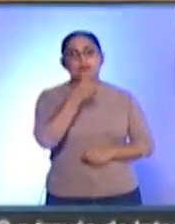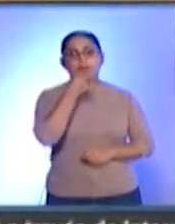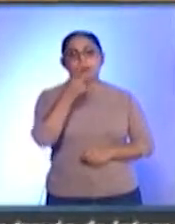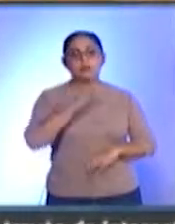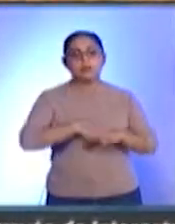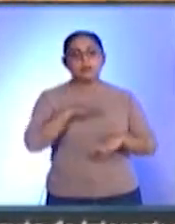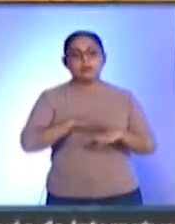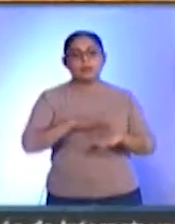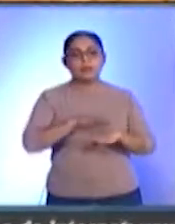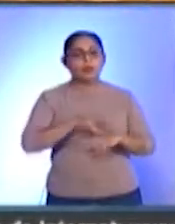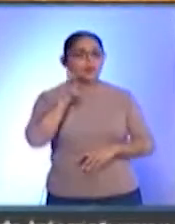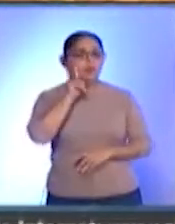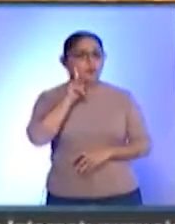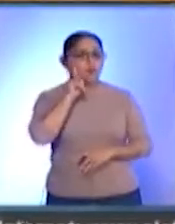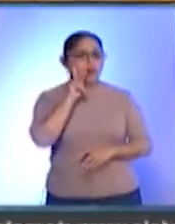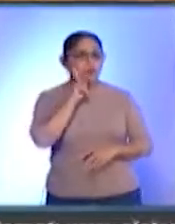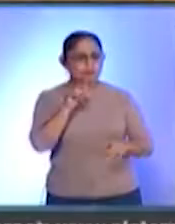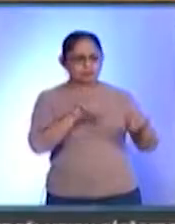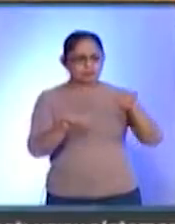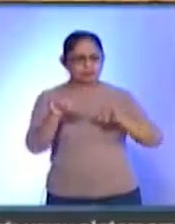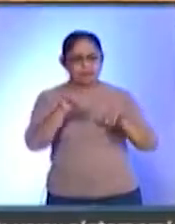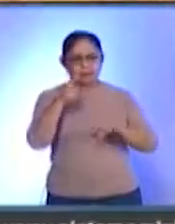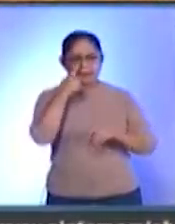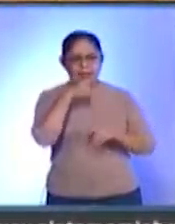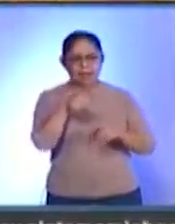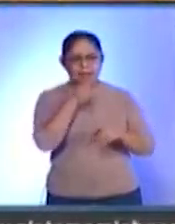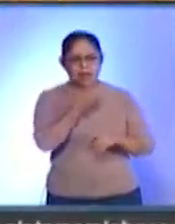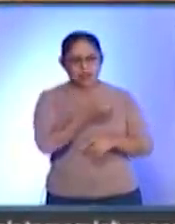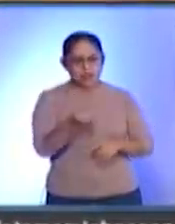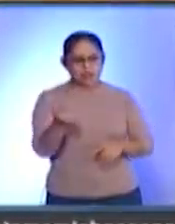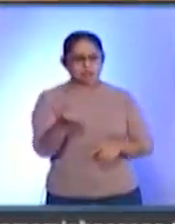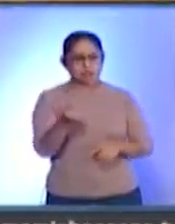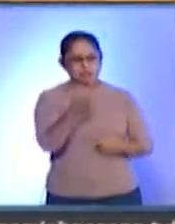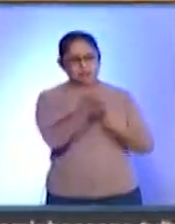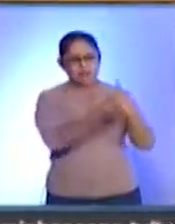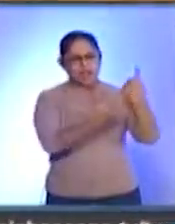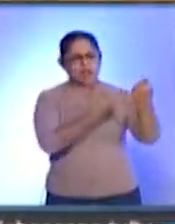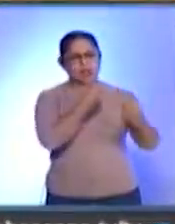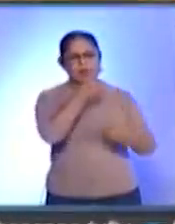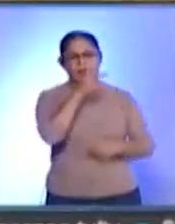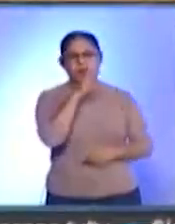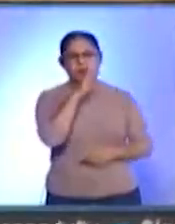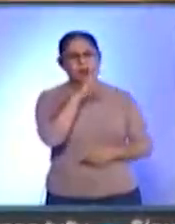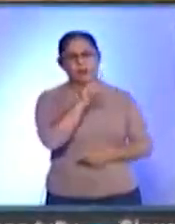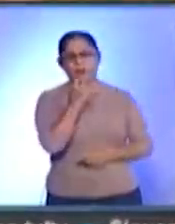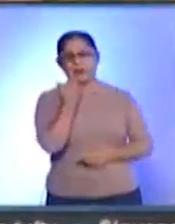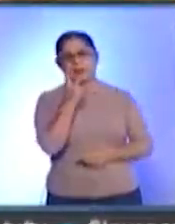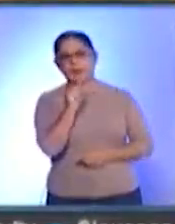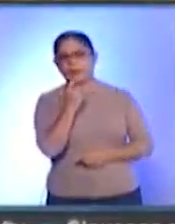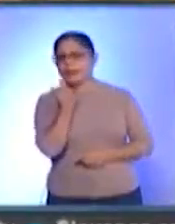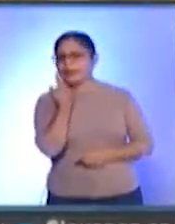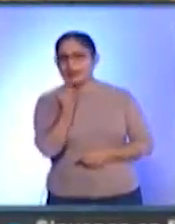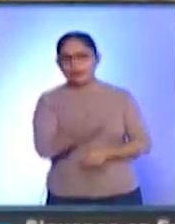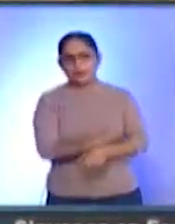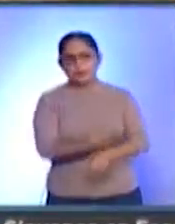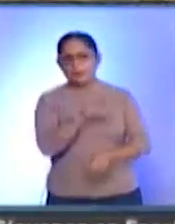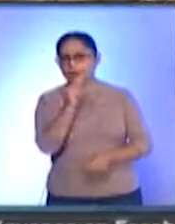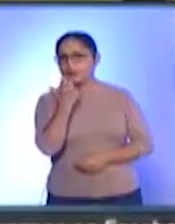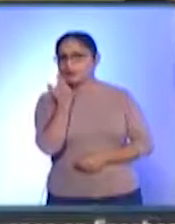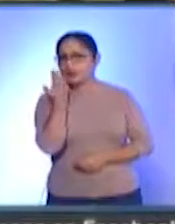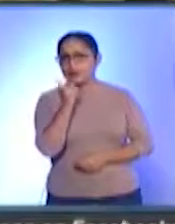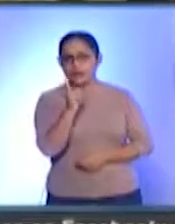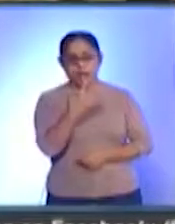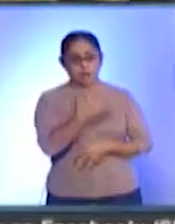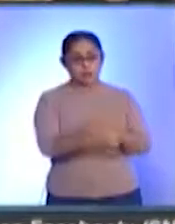realizan más pruebas de diagnóstico de COVID en niños. Existe cierta renuencia de los padres de familia a realizarlas, particularmente en niños